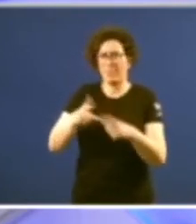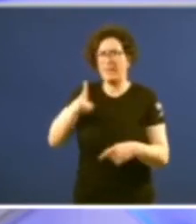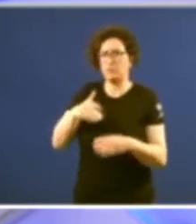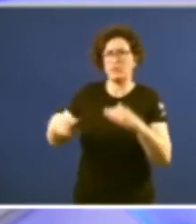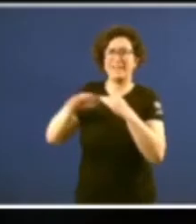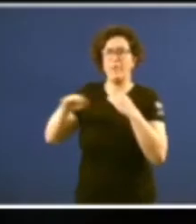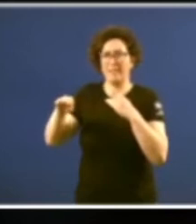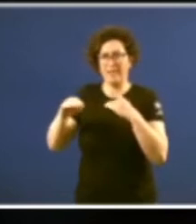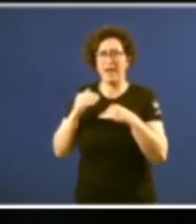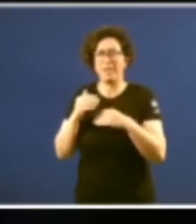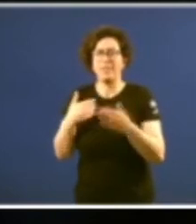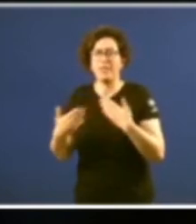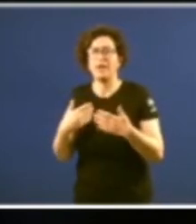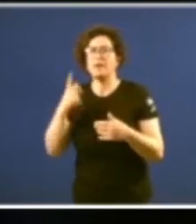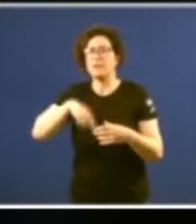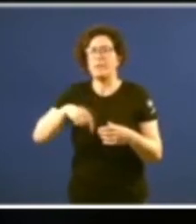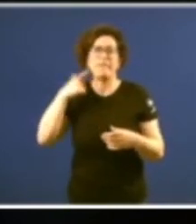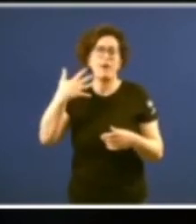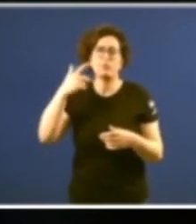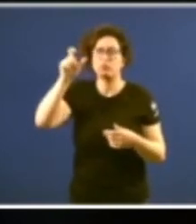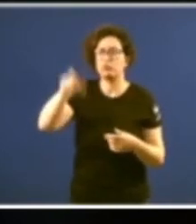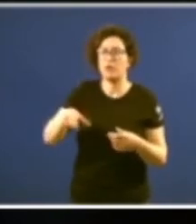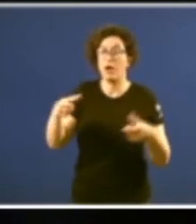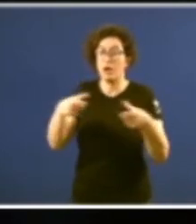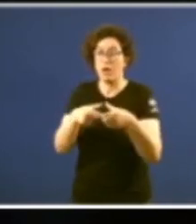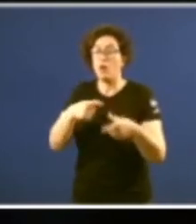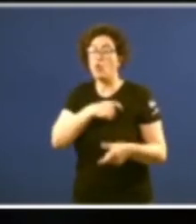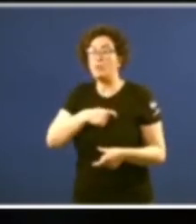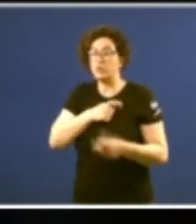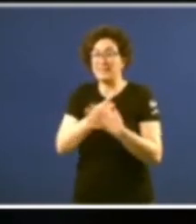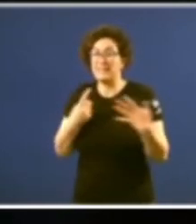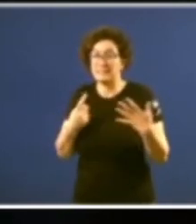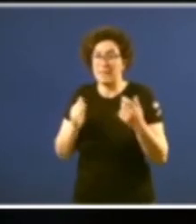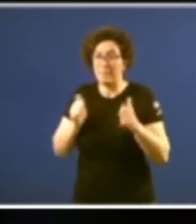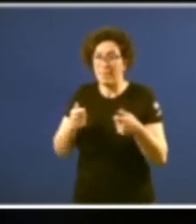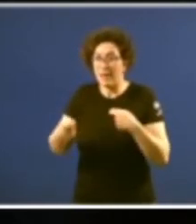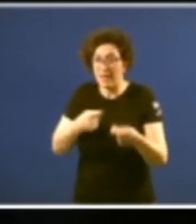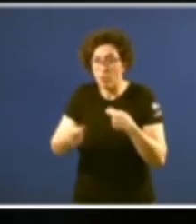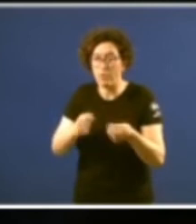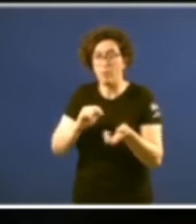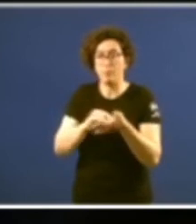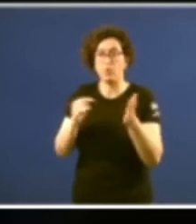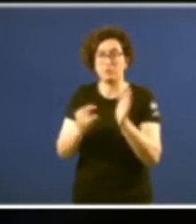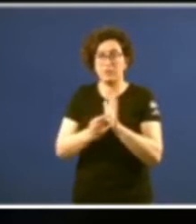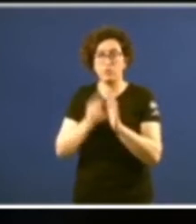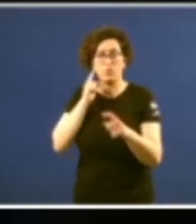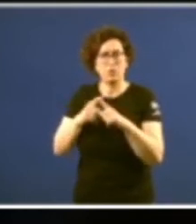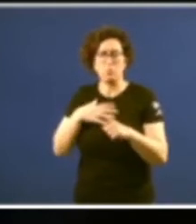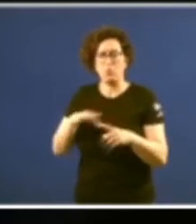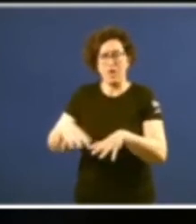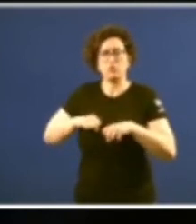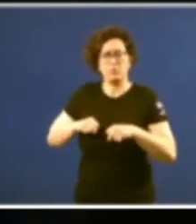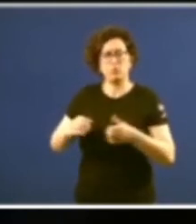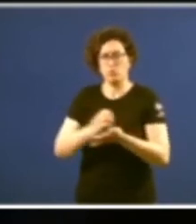empezamos a famosa Comisión dos Daceses empeza a negociar un proxecto que poida ser asumido por todos